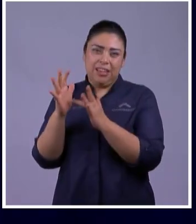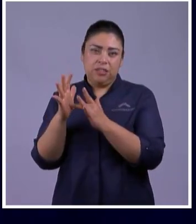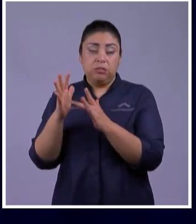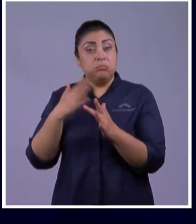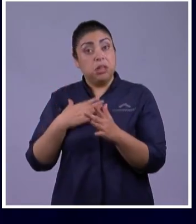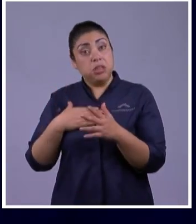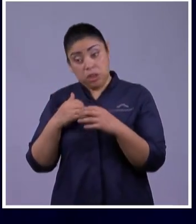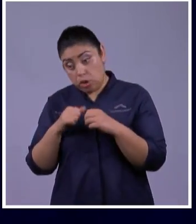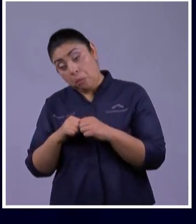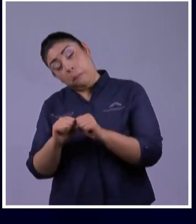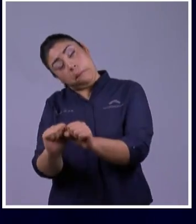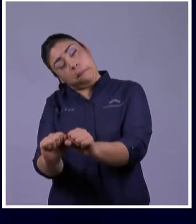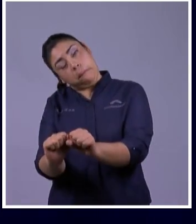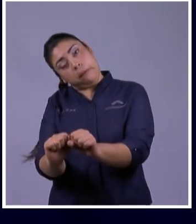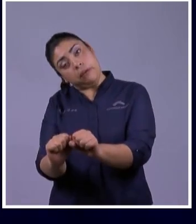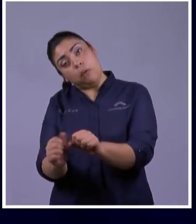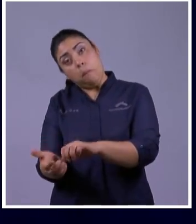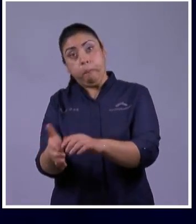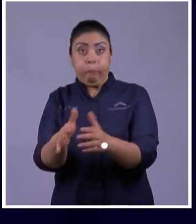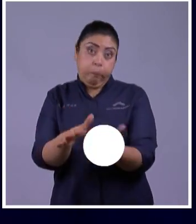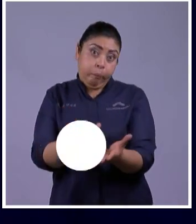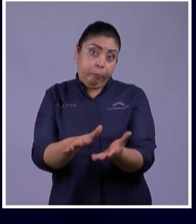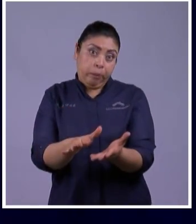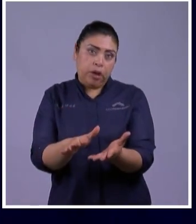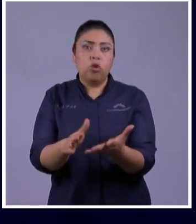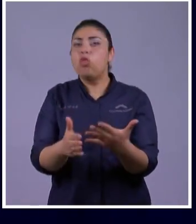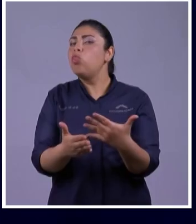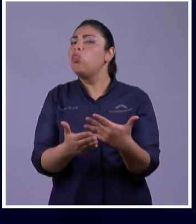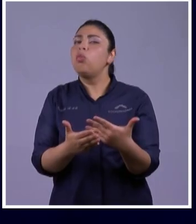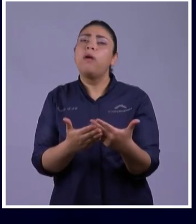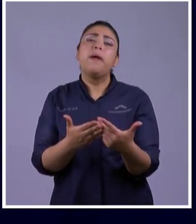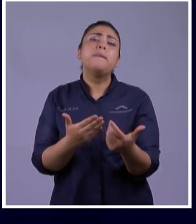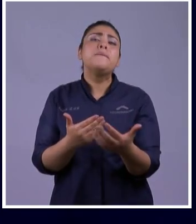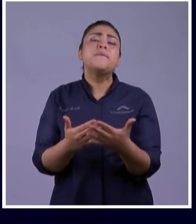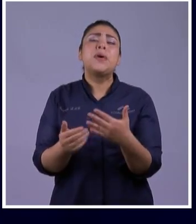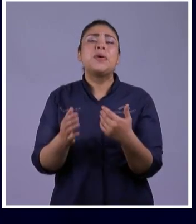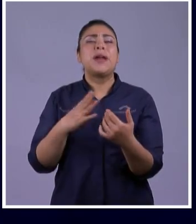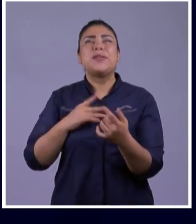Eterna Muchos De Los Temores Que Llevas Desaparecen